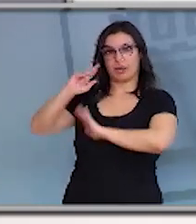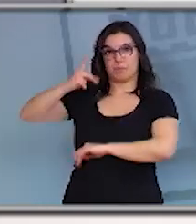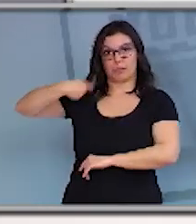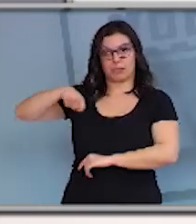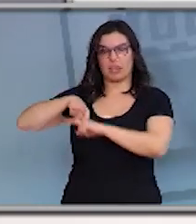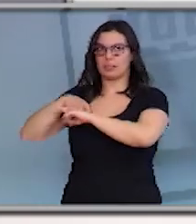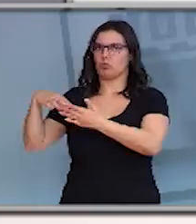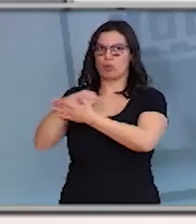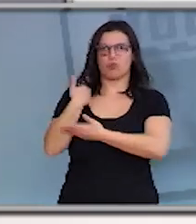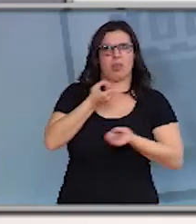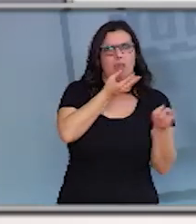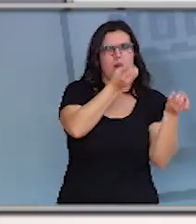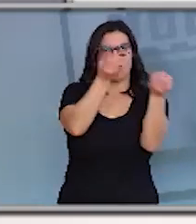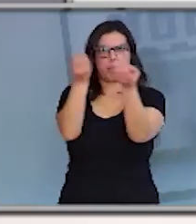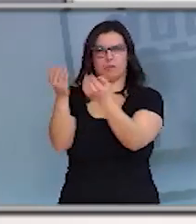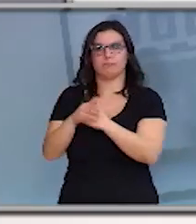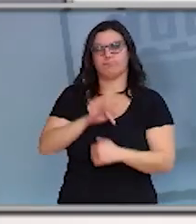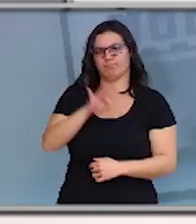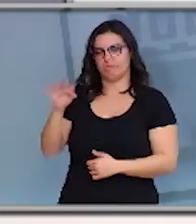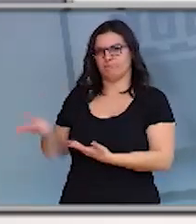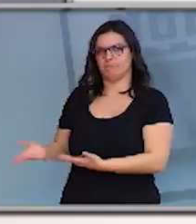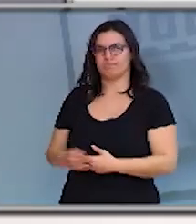el vicepresidente. Tiene la palabra.